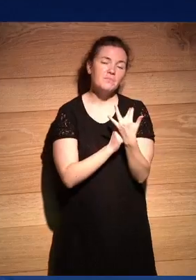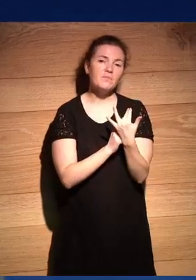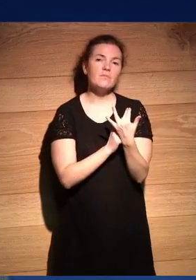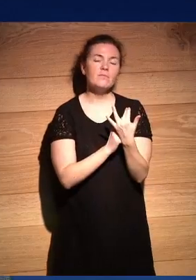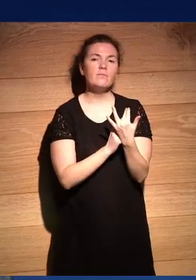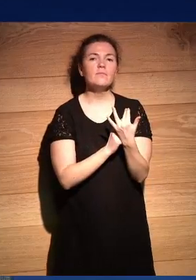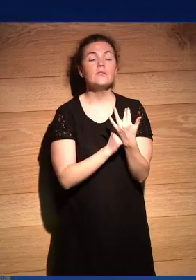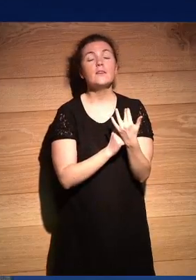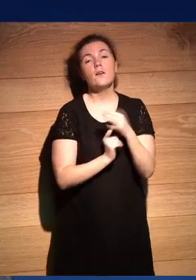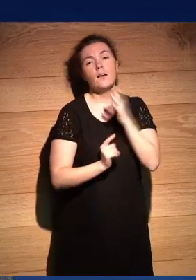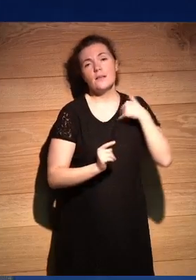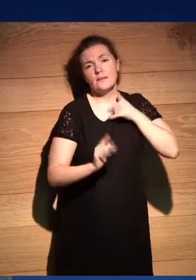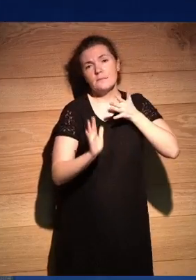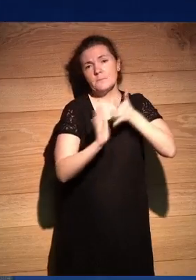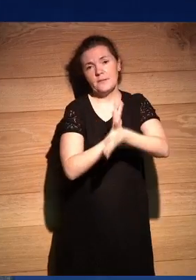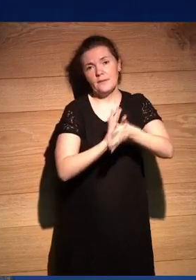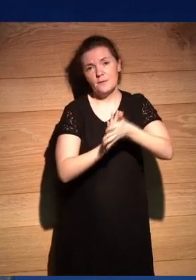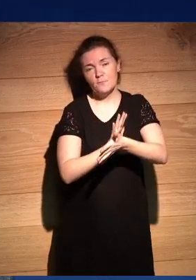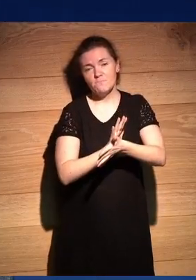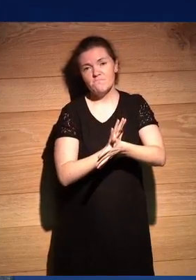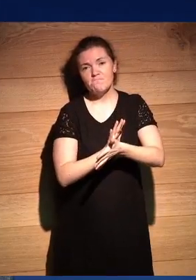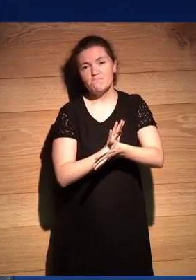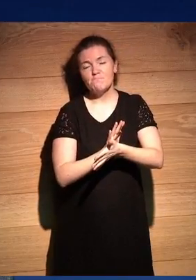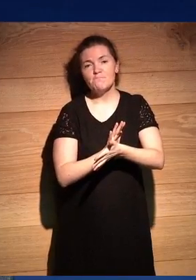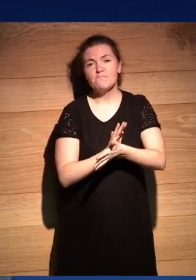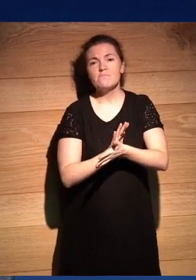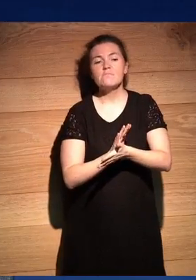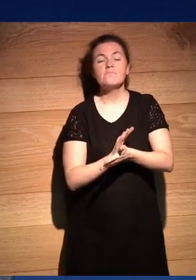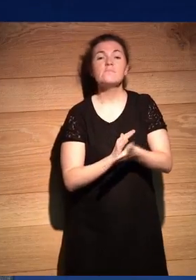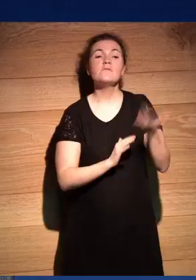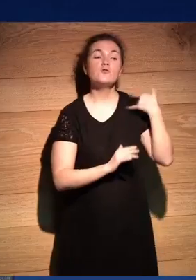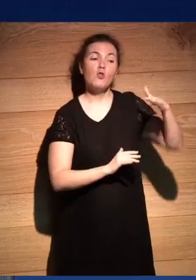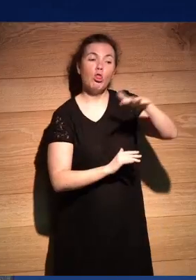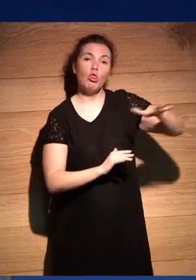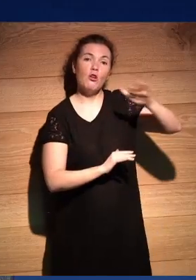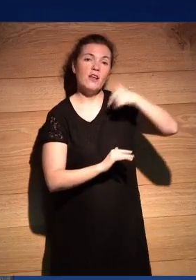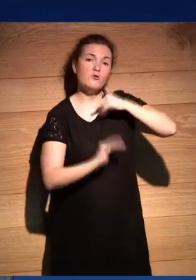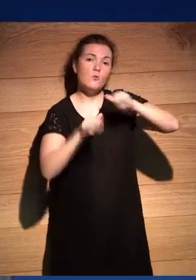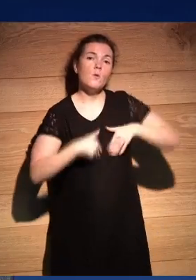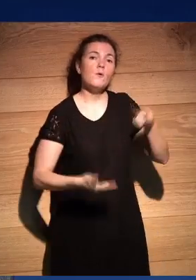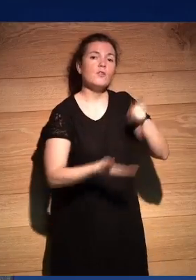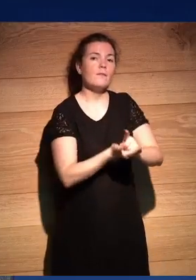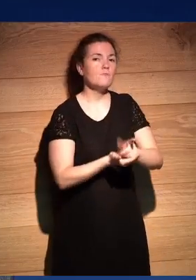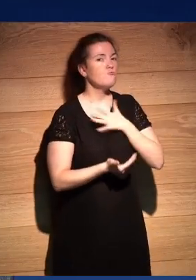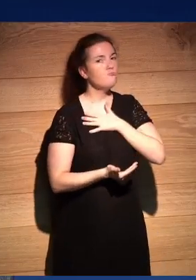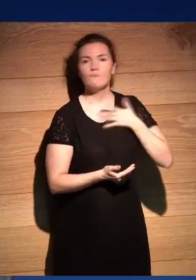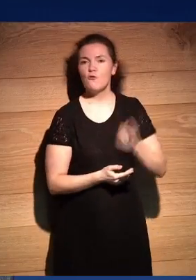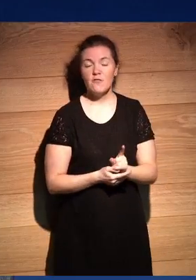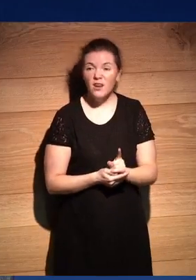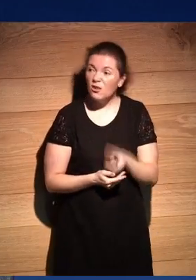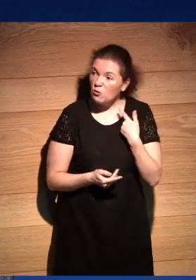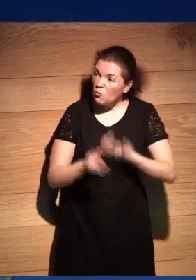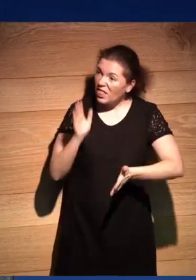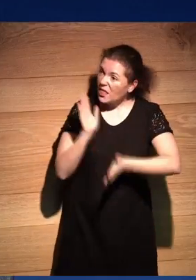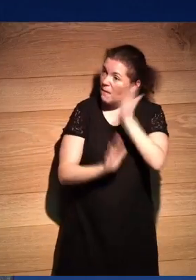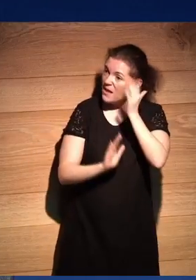como ya explicaba de alguna manera de alguna yo era un lugar al que no quería de ninguna manera volver ¿no? o sea tú te vas de Sonora